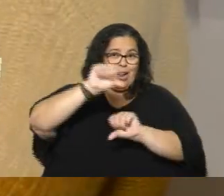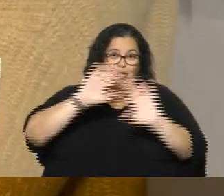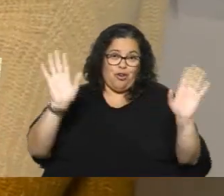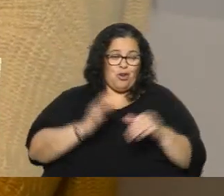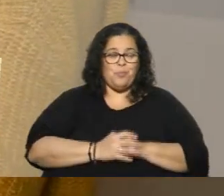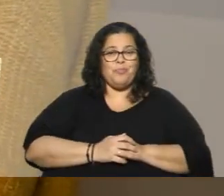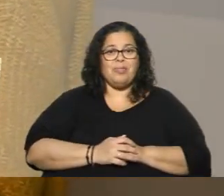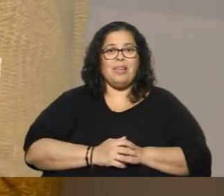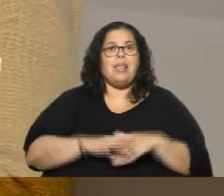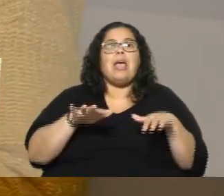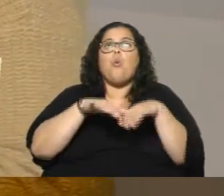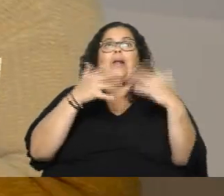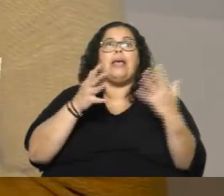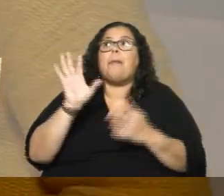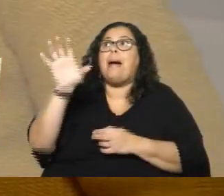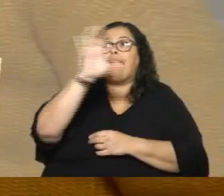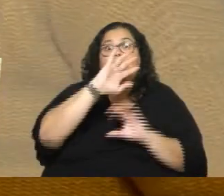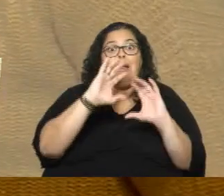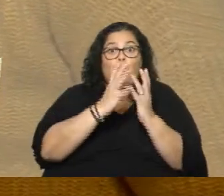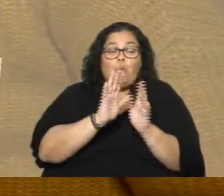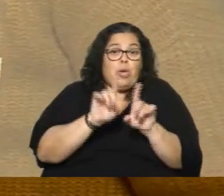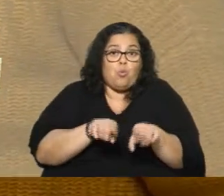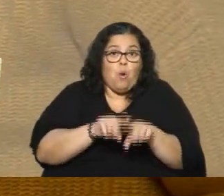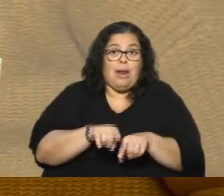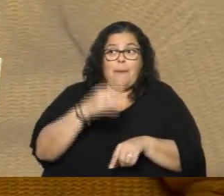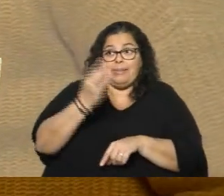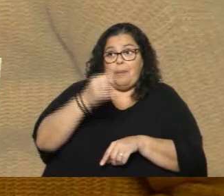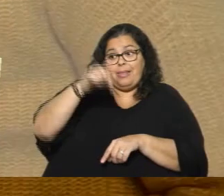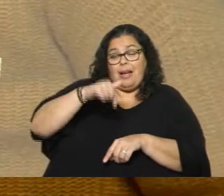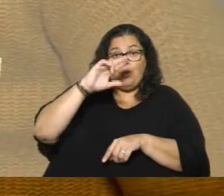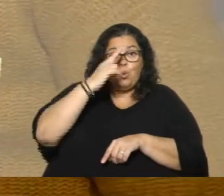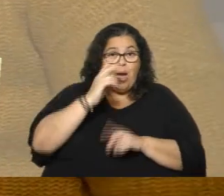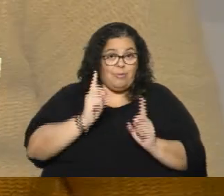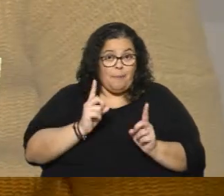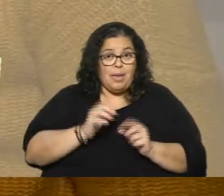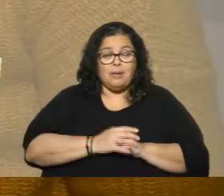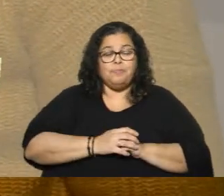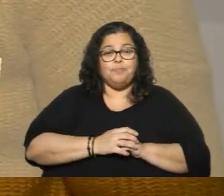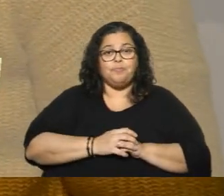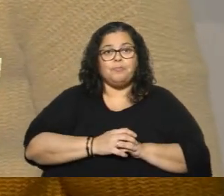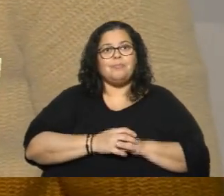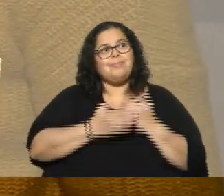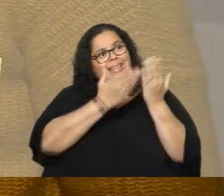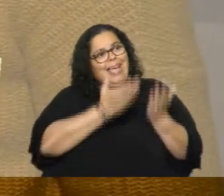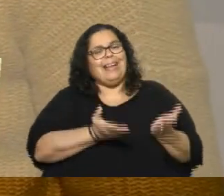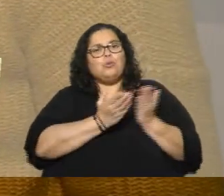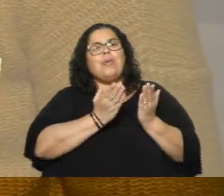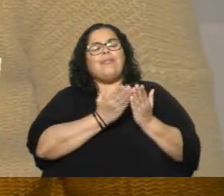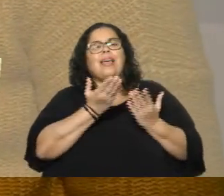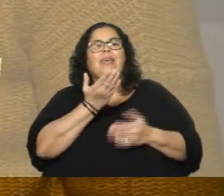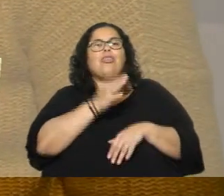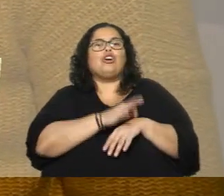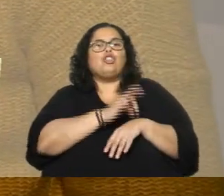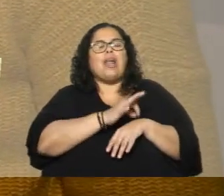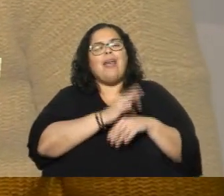científico de cualquier parte del mundo? Sí, de cualquier parte del mundo y en particular de acá, en nuestro país. La figura del estudiante de doctorado, de